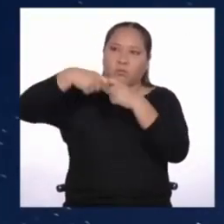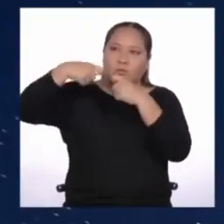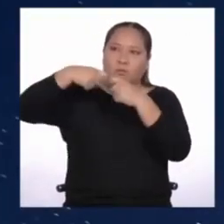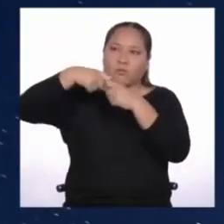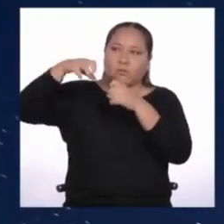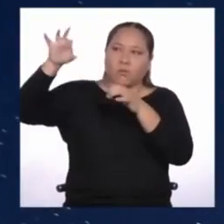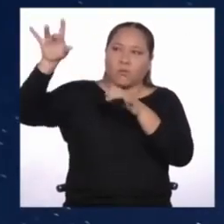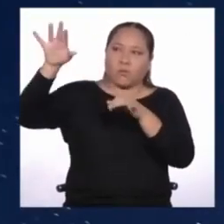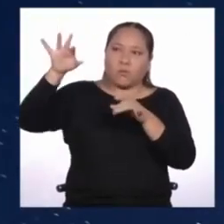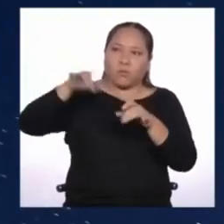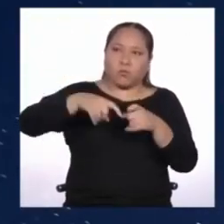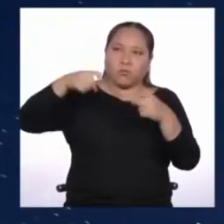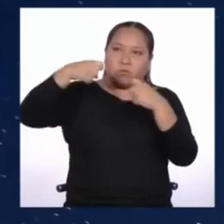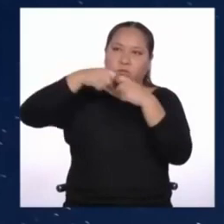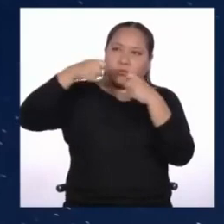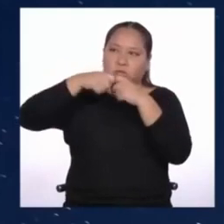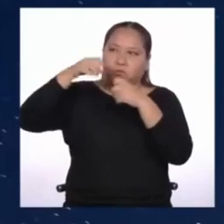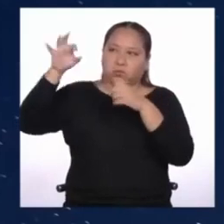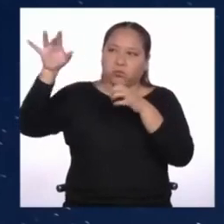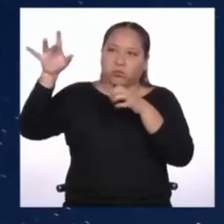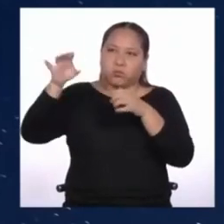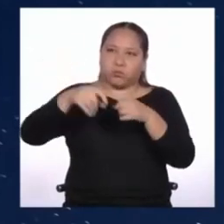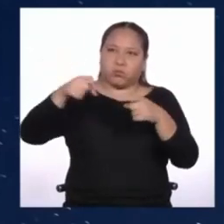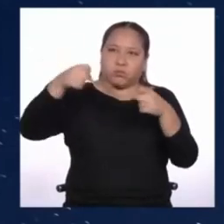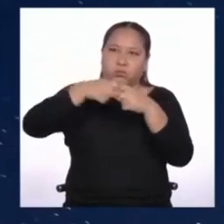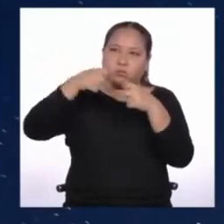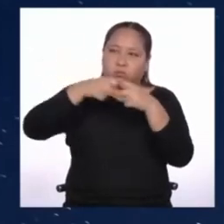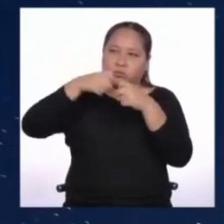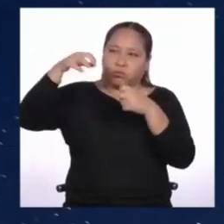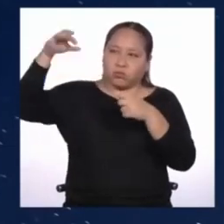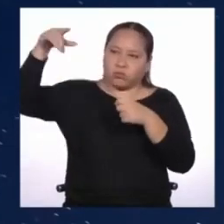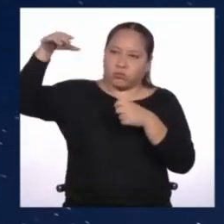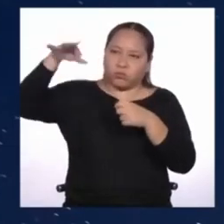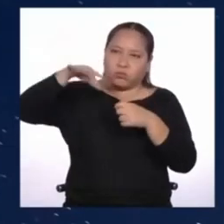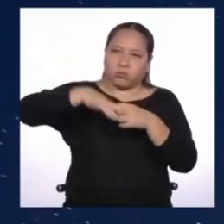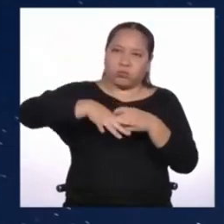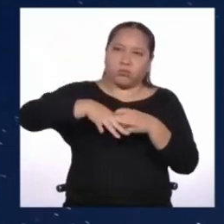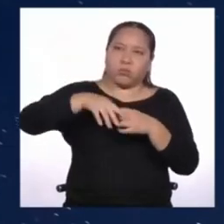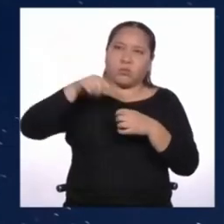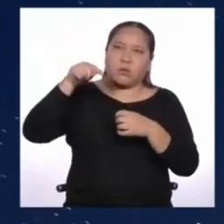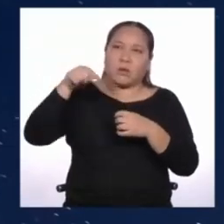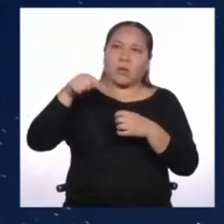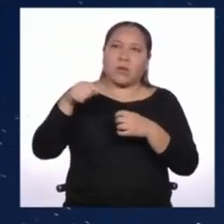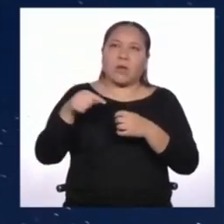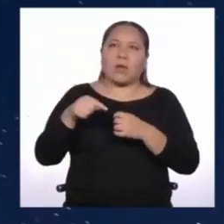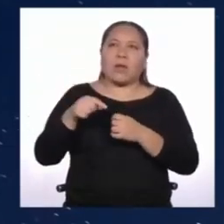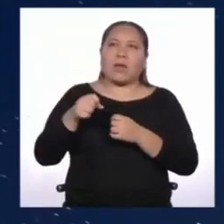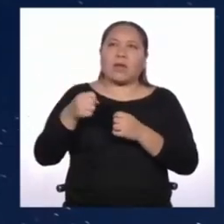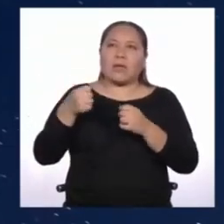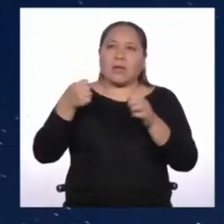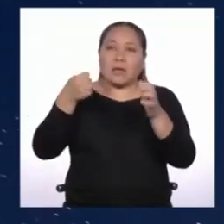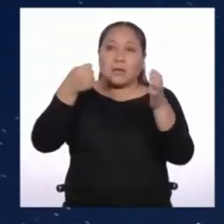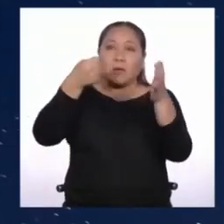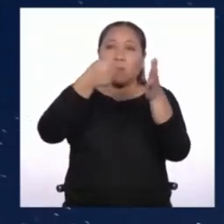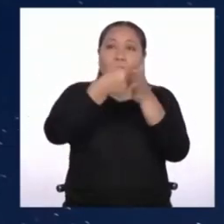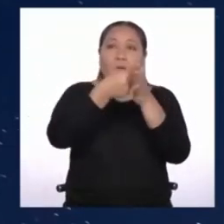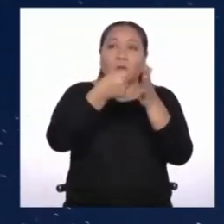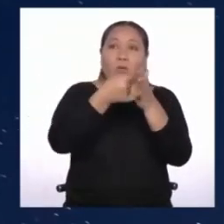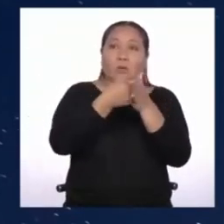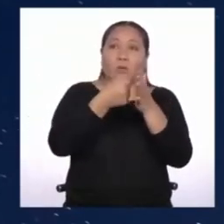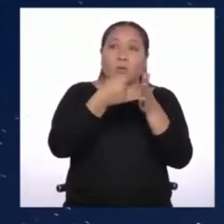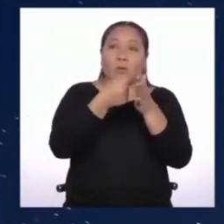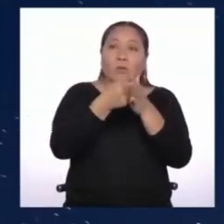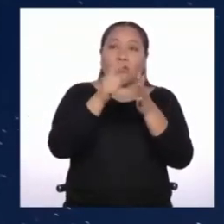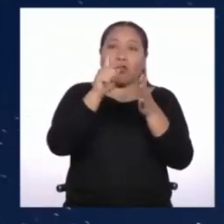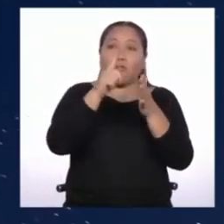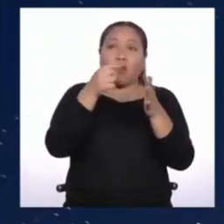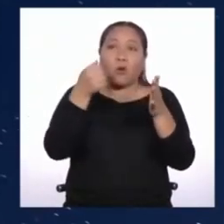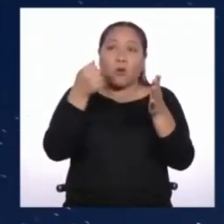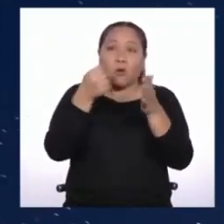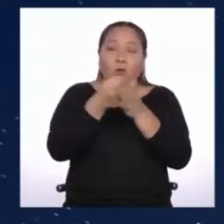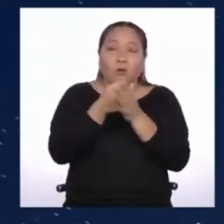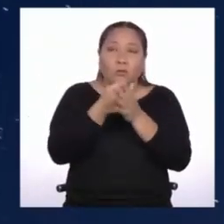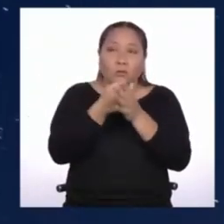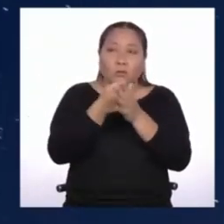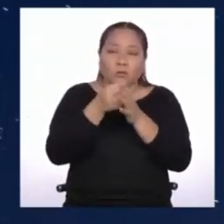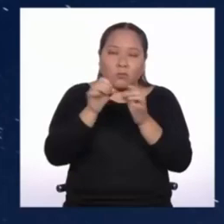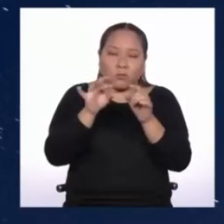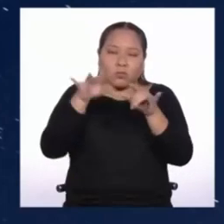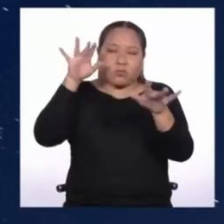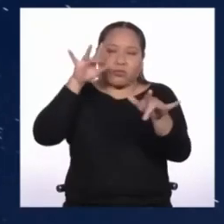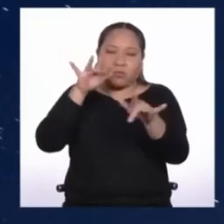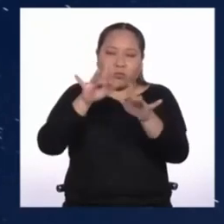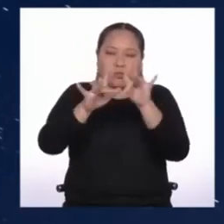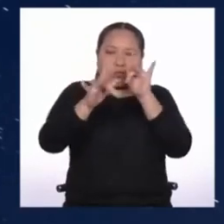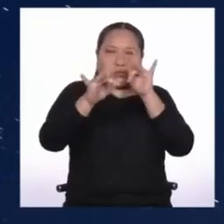porque las fibras del hilo se repelían unas a otras, Franklin acercó su puño a la llave y sin llegar a tocarla, vio que saltaron